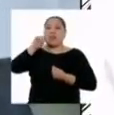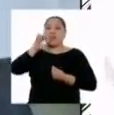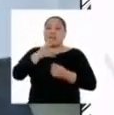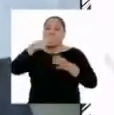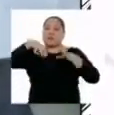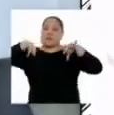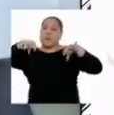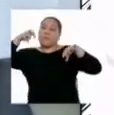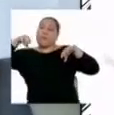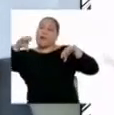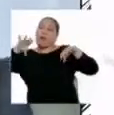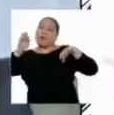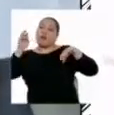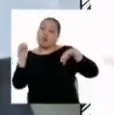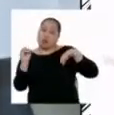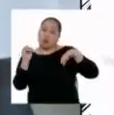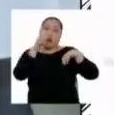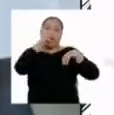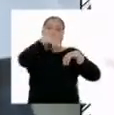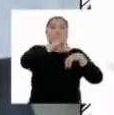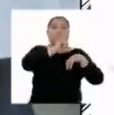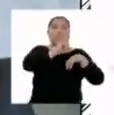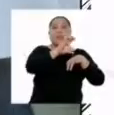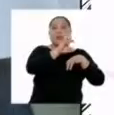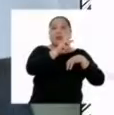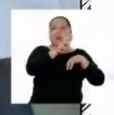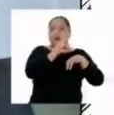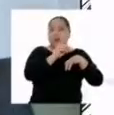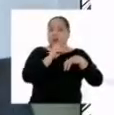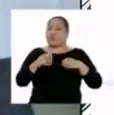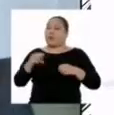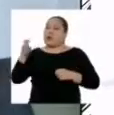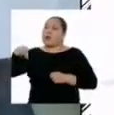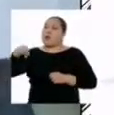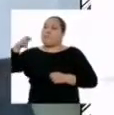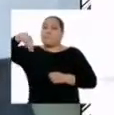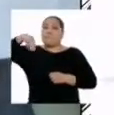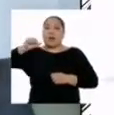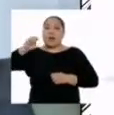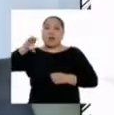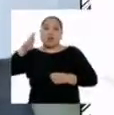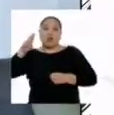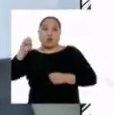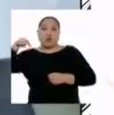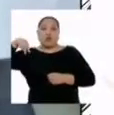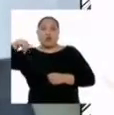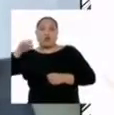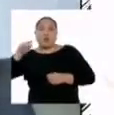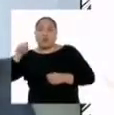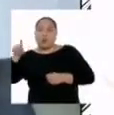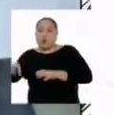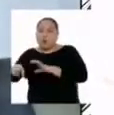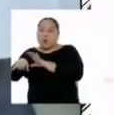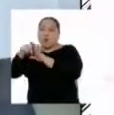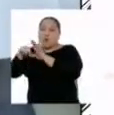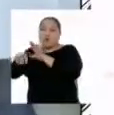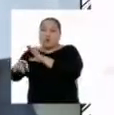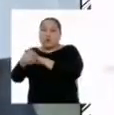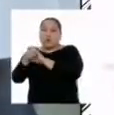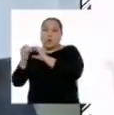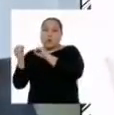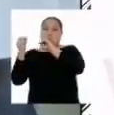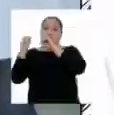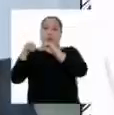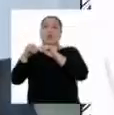los macronutrientes y los micronutrientes. Los macronutrientes van a ser utilizados por las plantas para